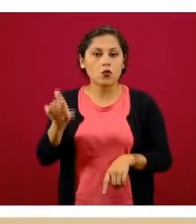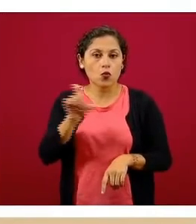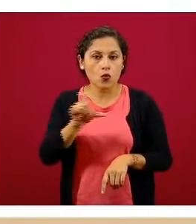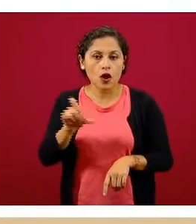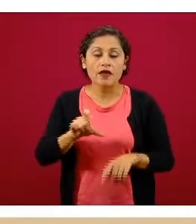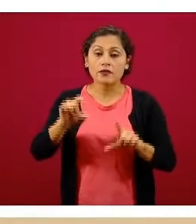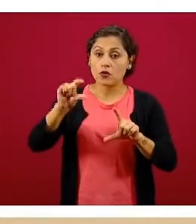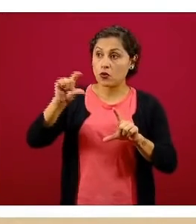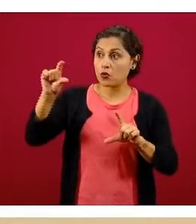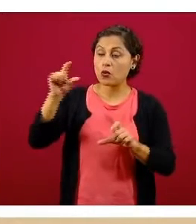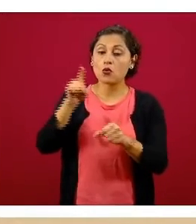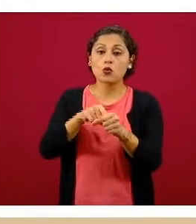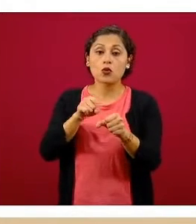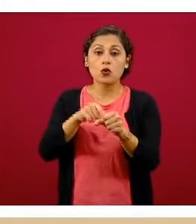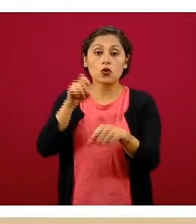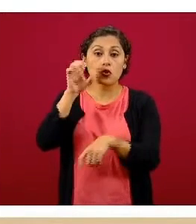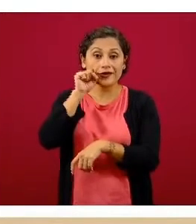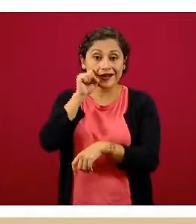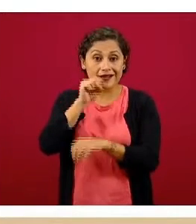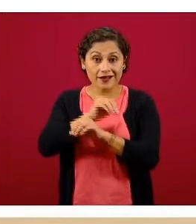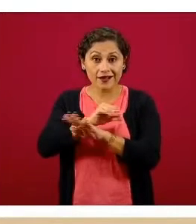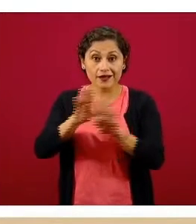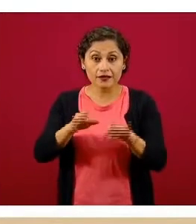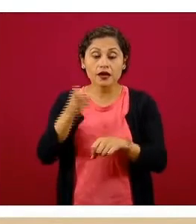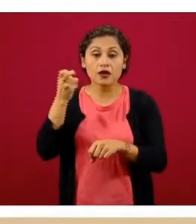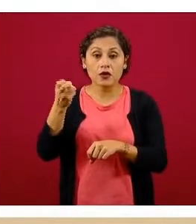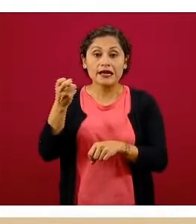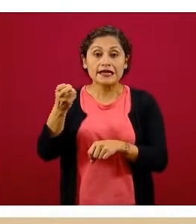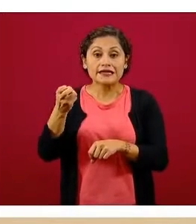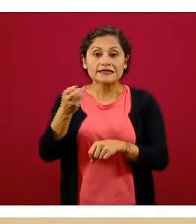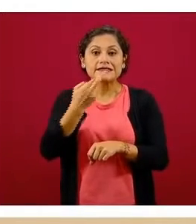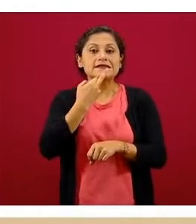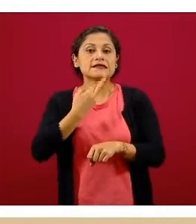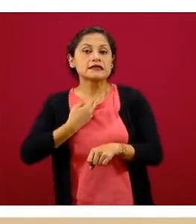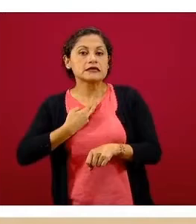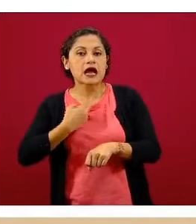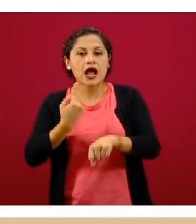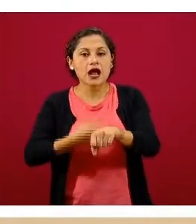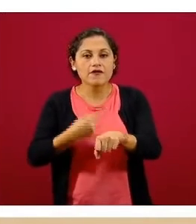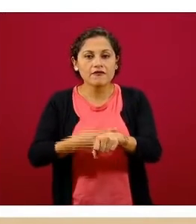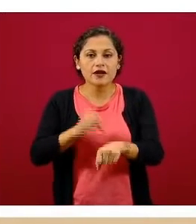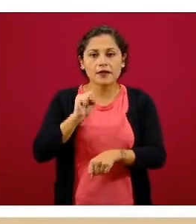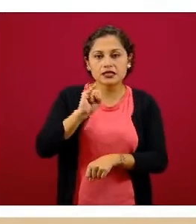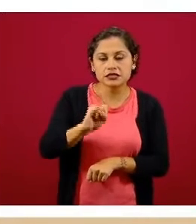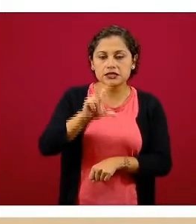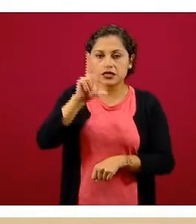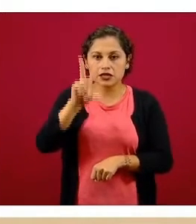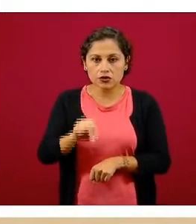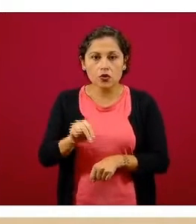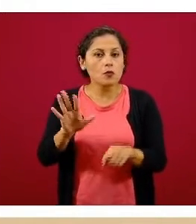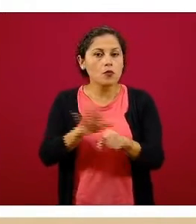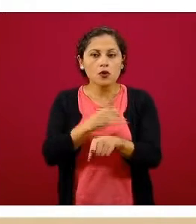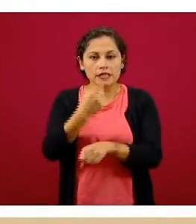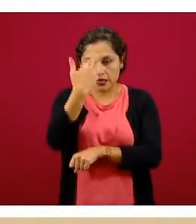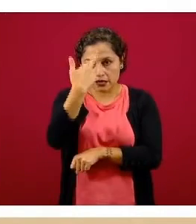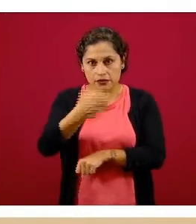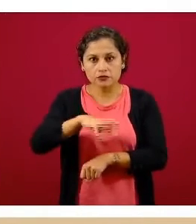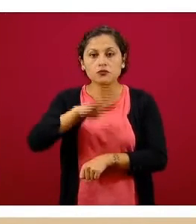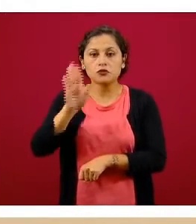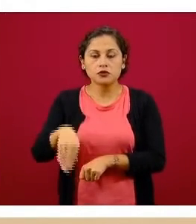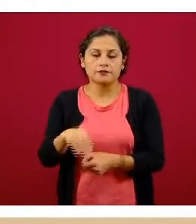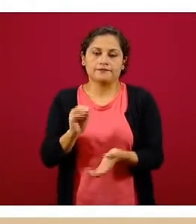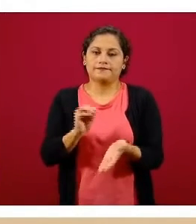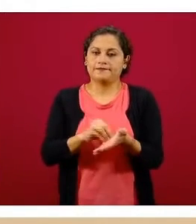naranja claro podemos ver todavía aquellas que están esperando un resultado de laboratorio. En la siguiente